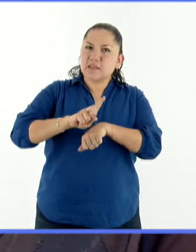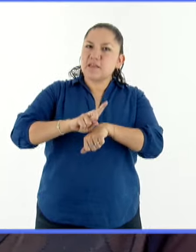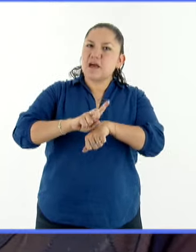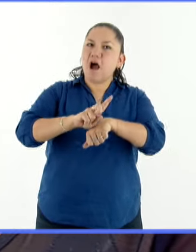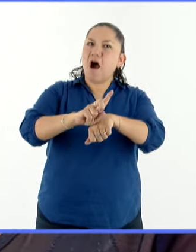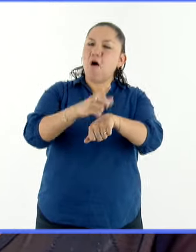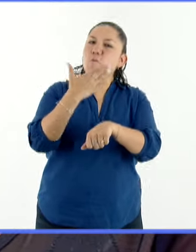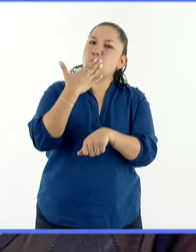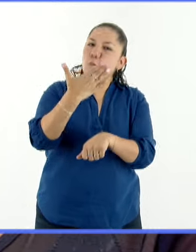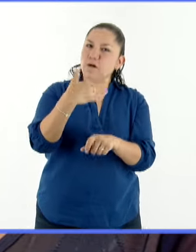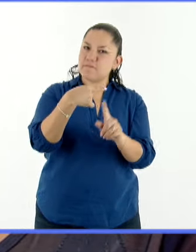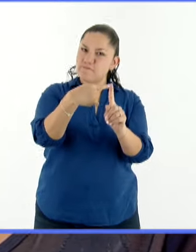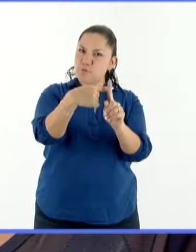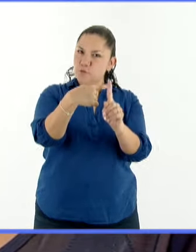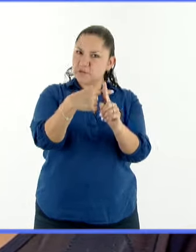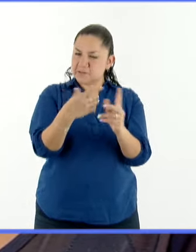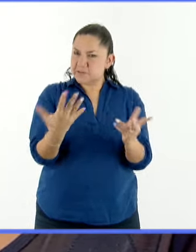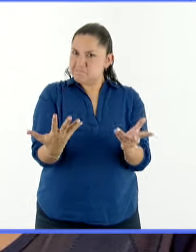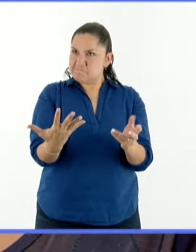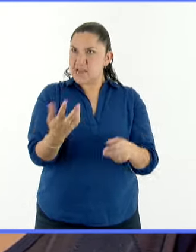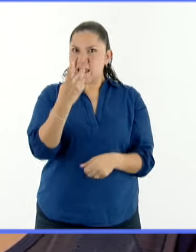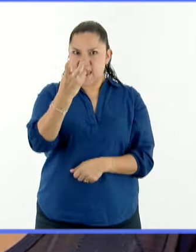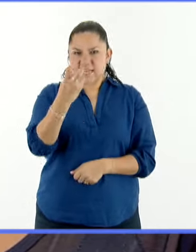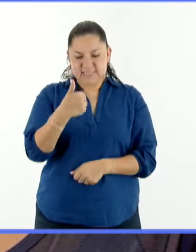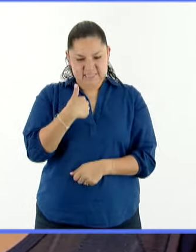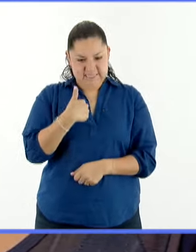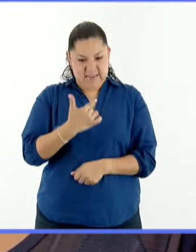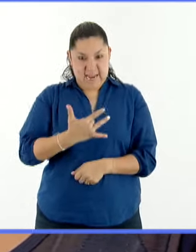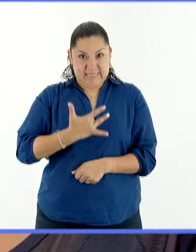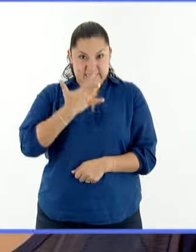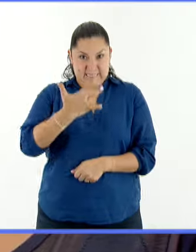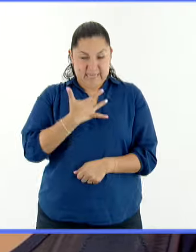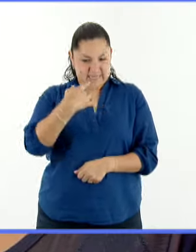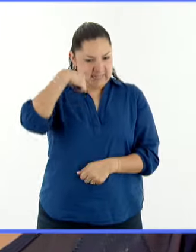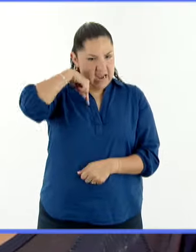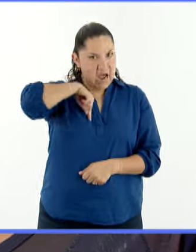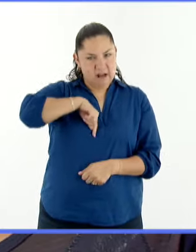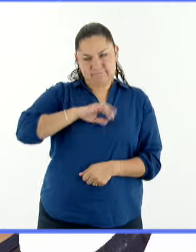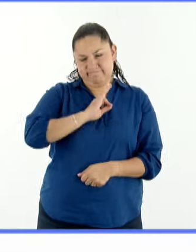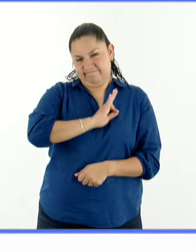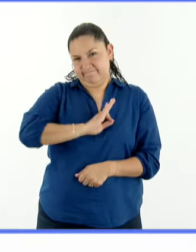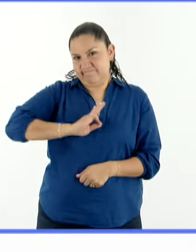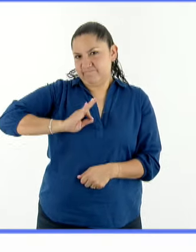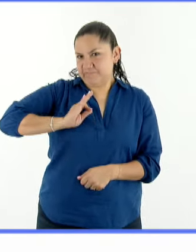que sí es una felicidad muy inmensa.